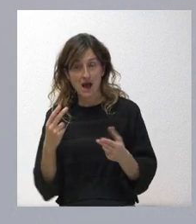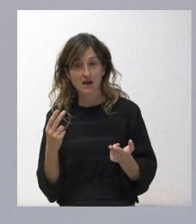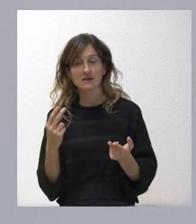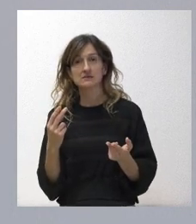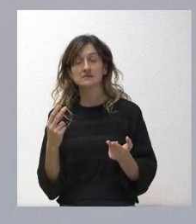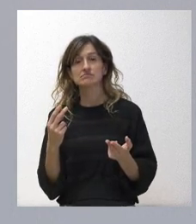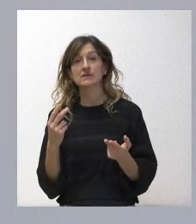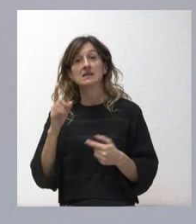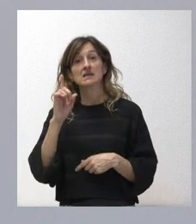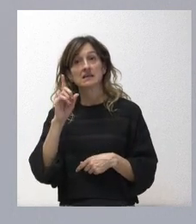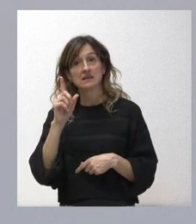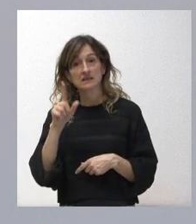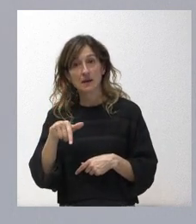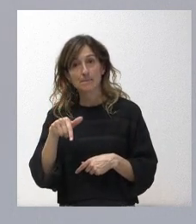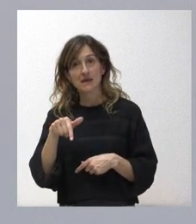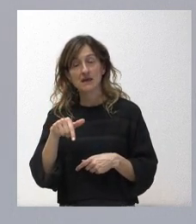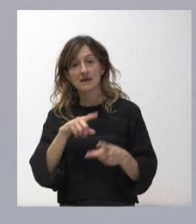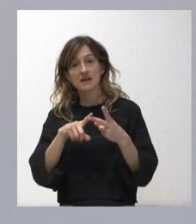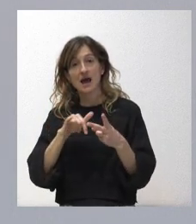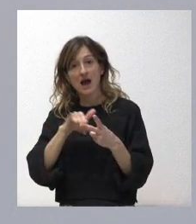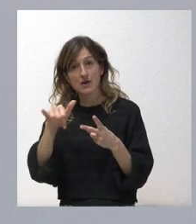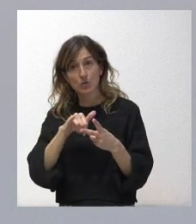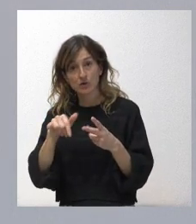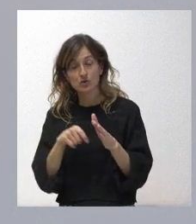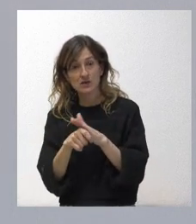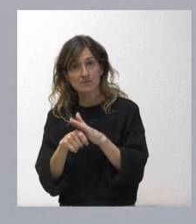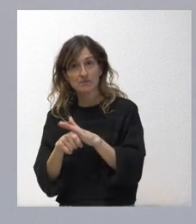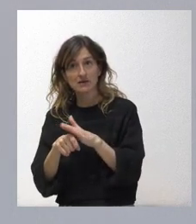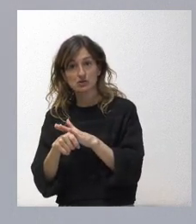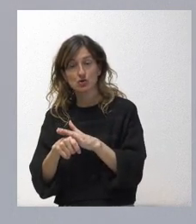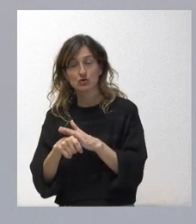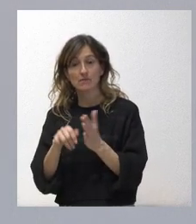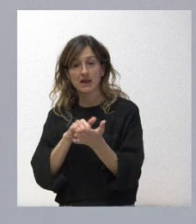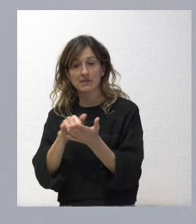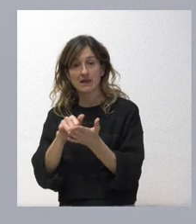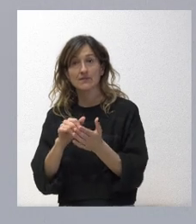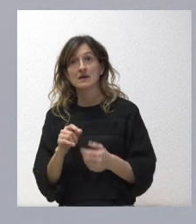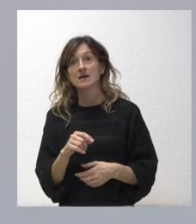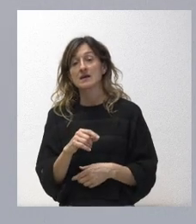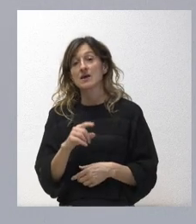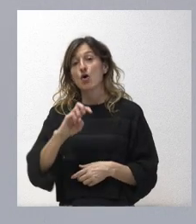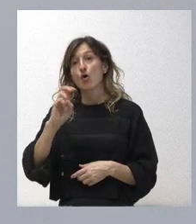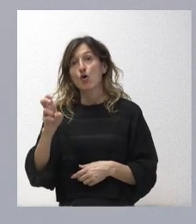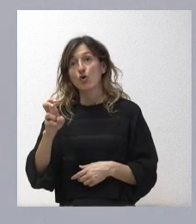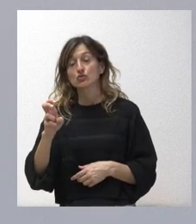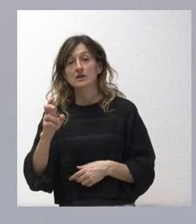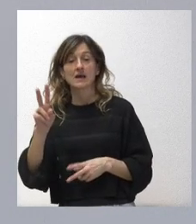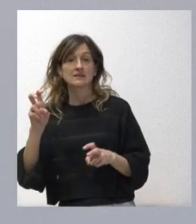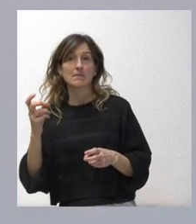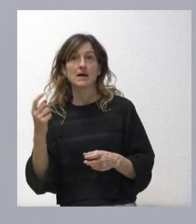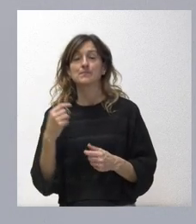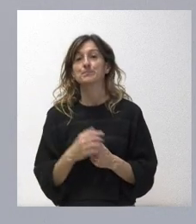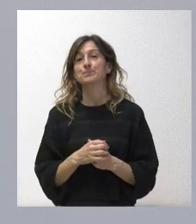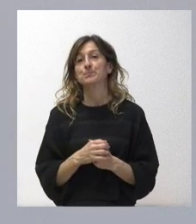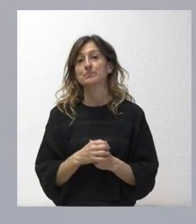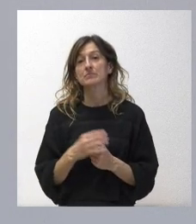como a lo de los aeropuertos y la inversión en la infraestructura aeropuartuaria. Había una derivada de su cuestión que es cómo